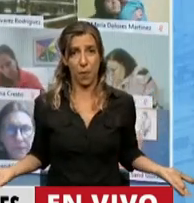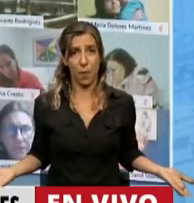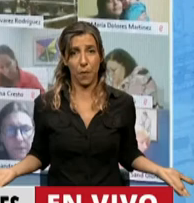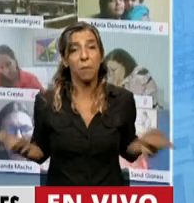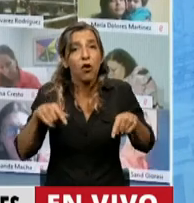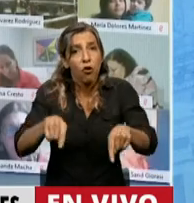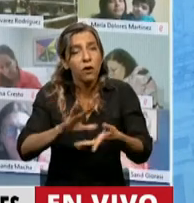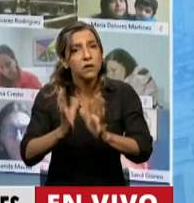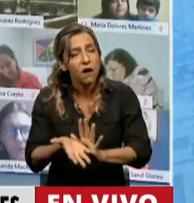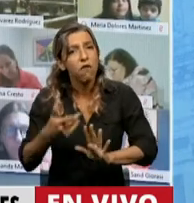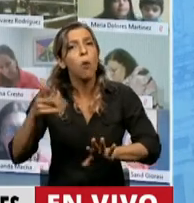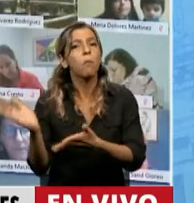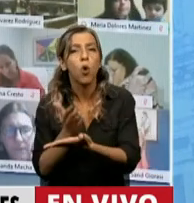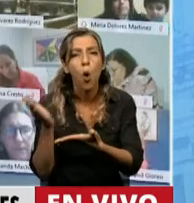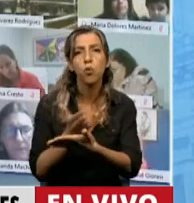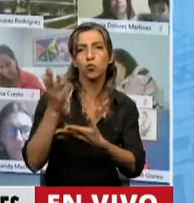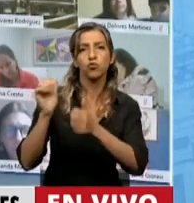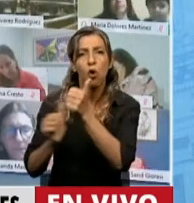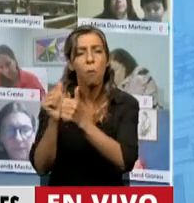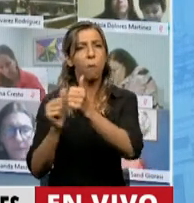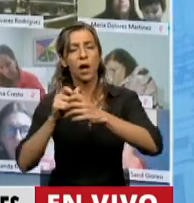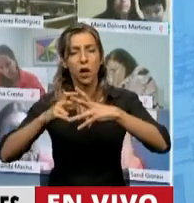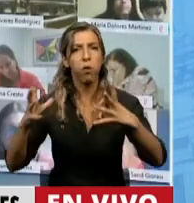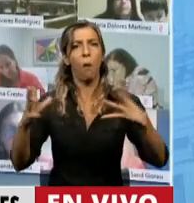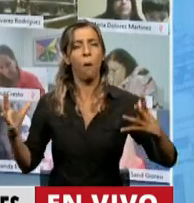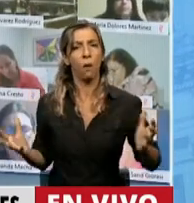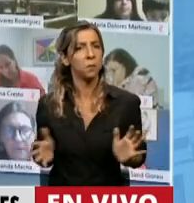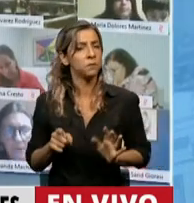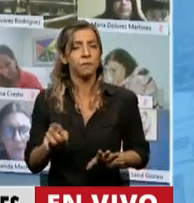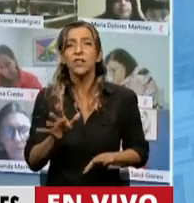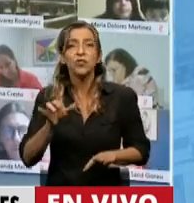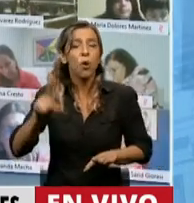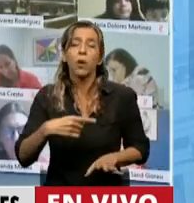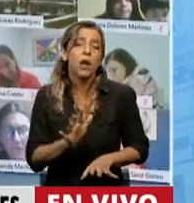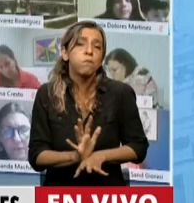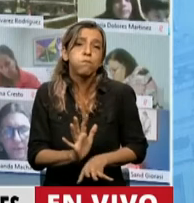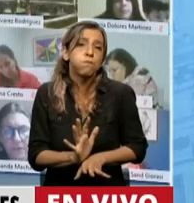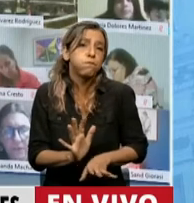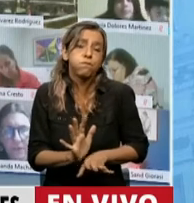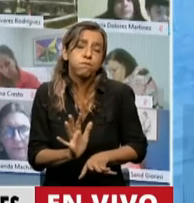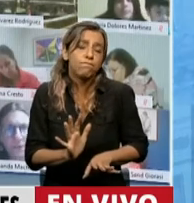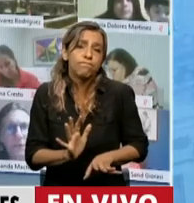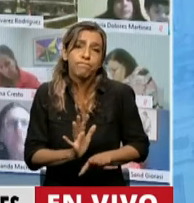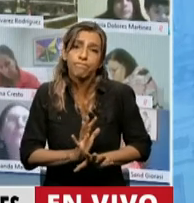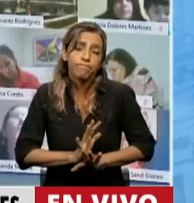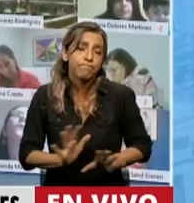modo de producción va a seguir siendo completamente